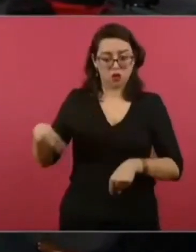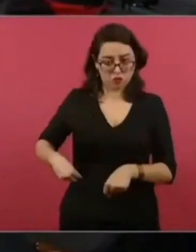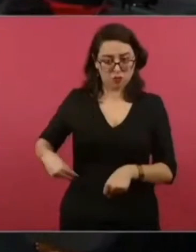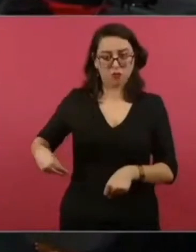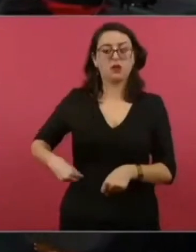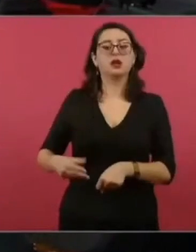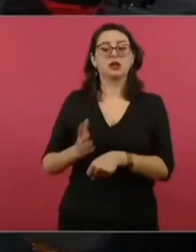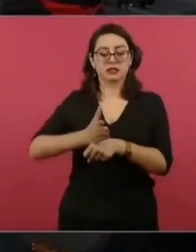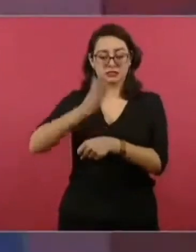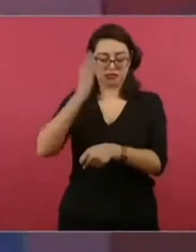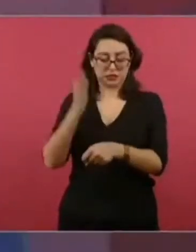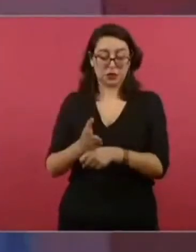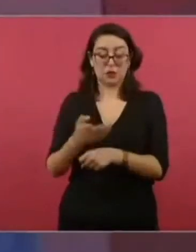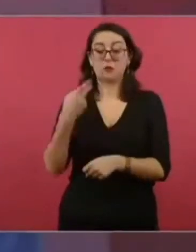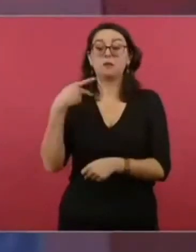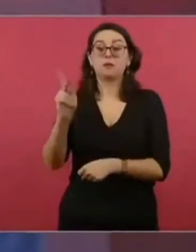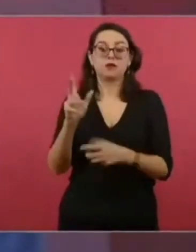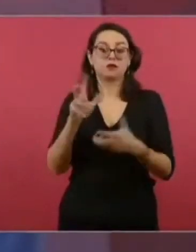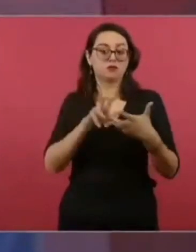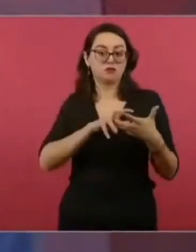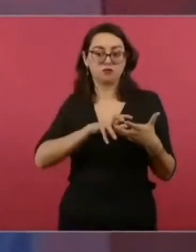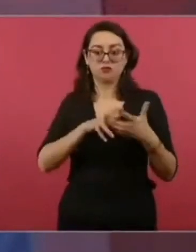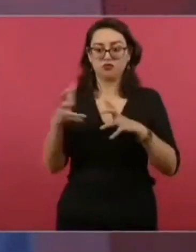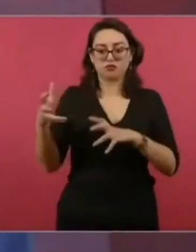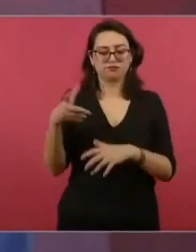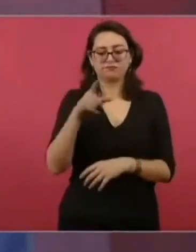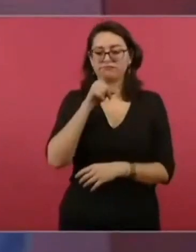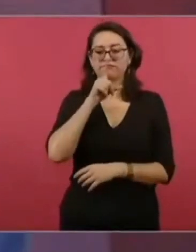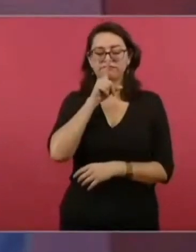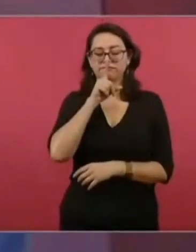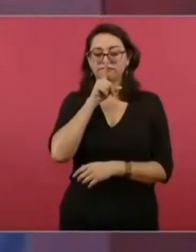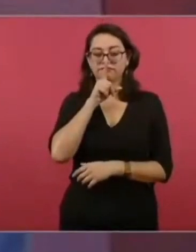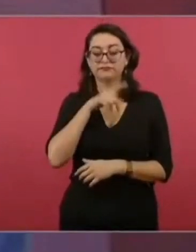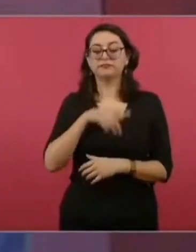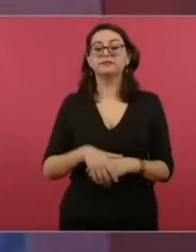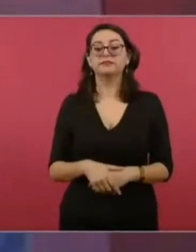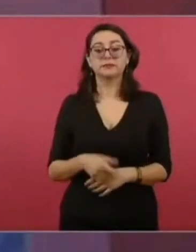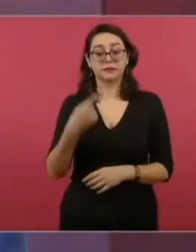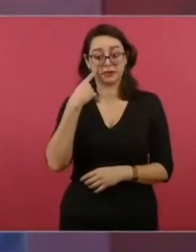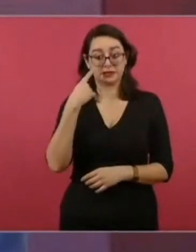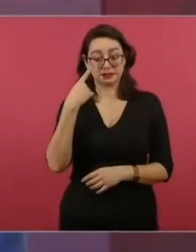se les enfrenta. Traían armas.